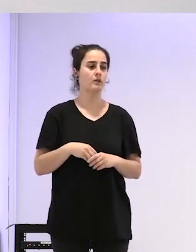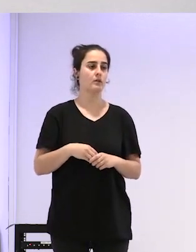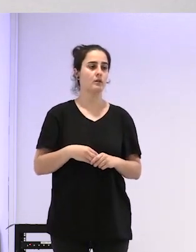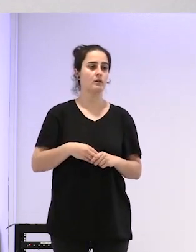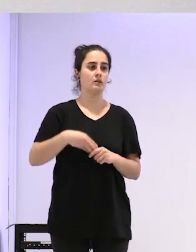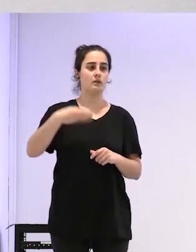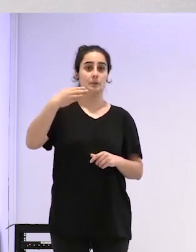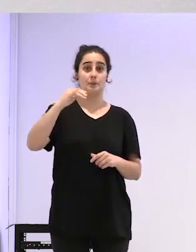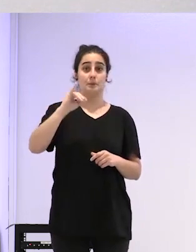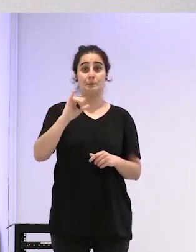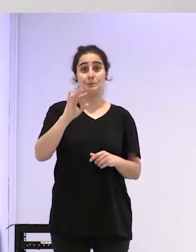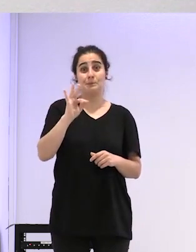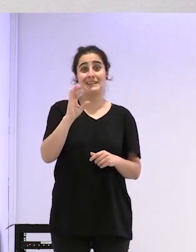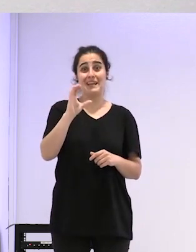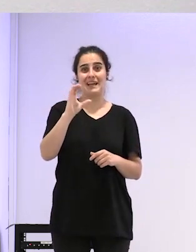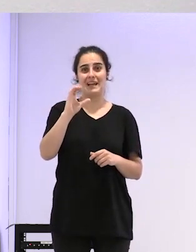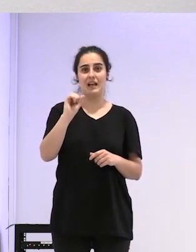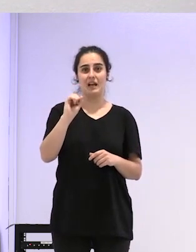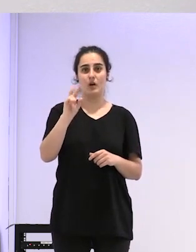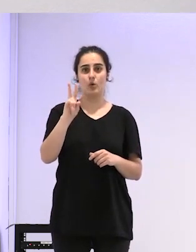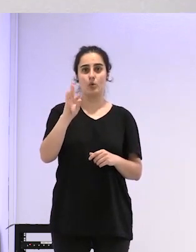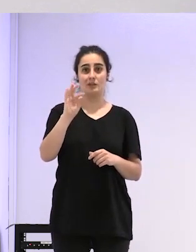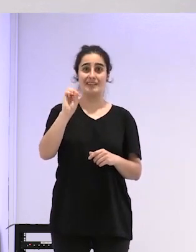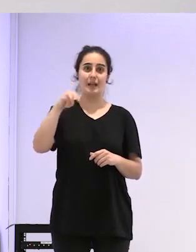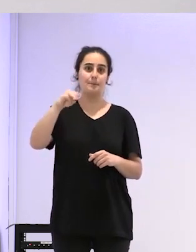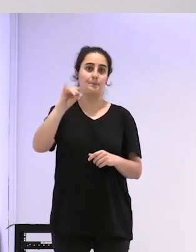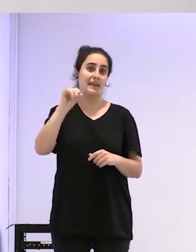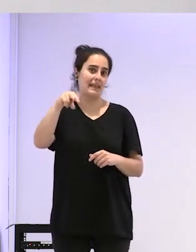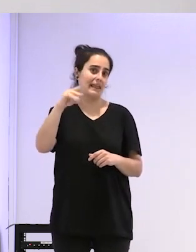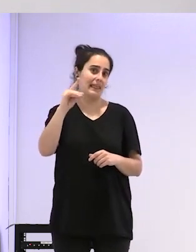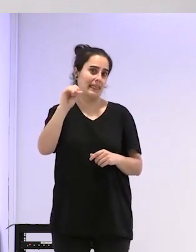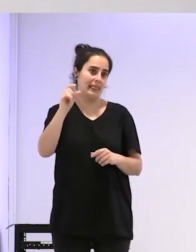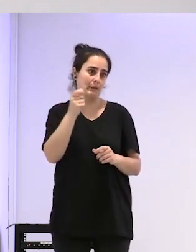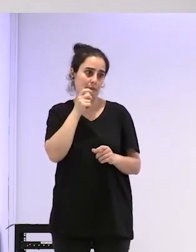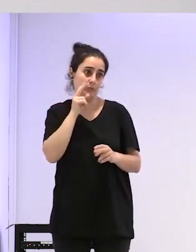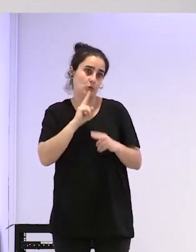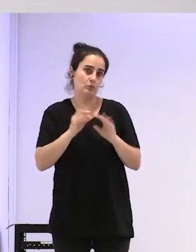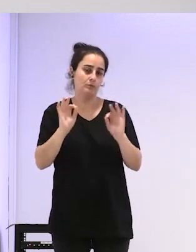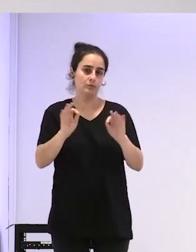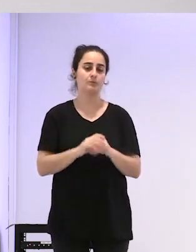bicalutamida es un antiandrógeno selectivo